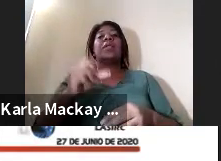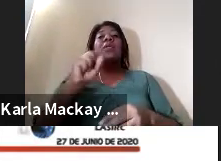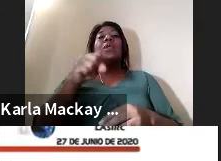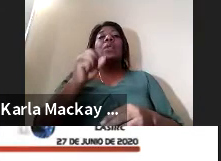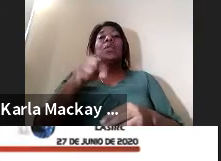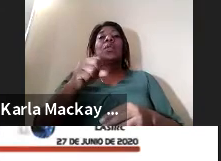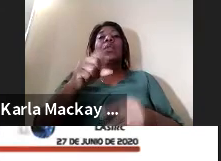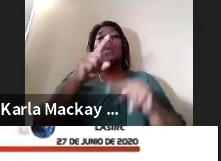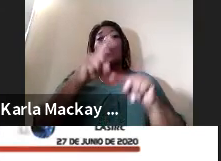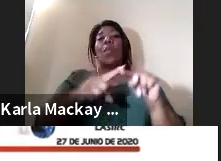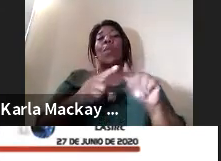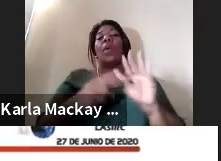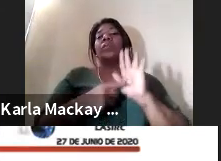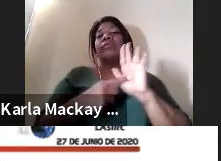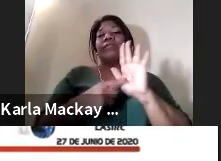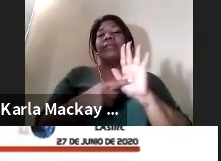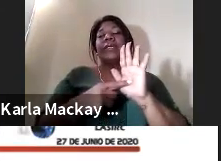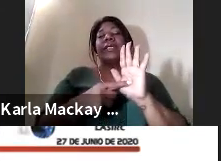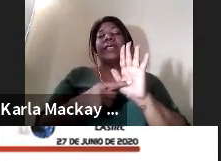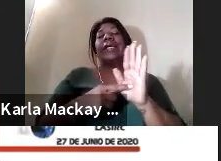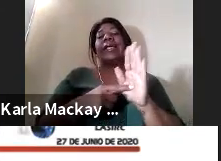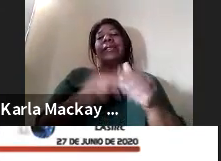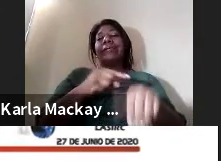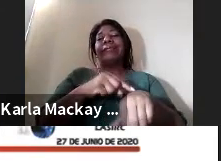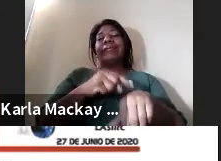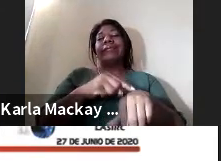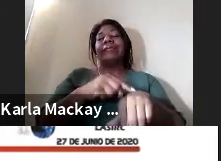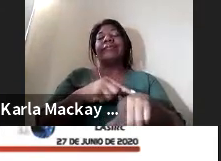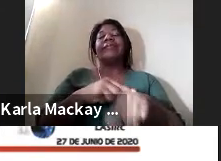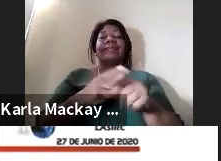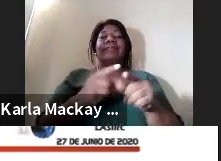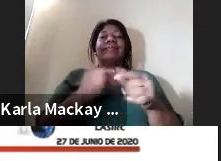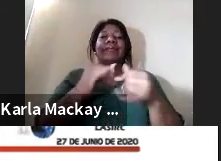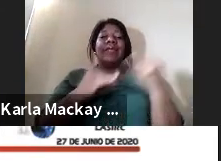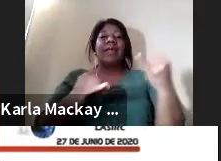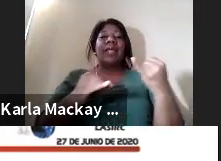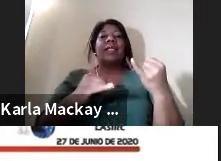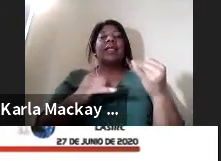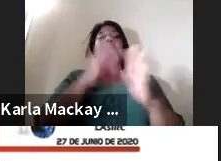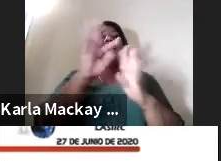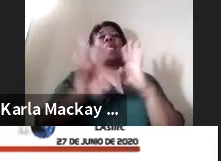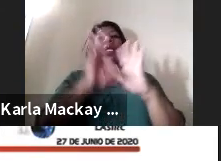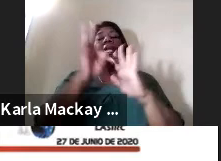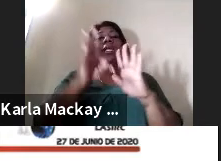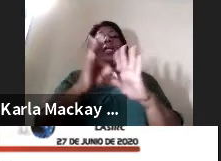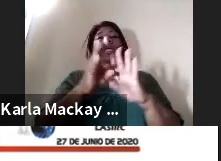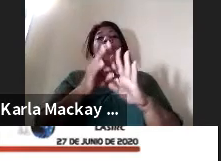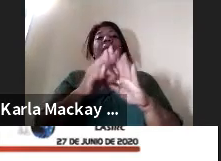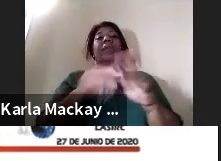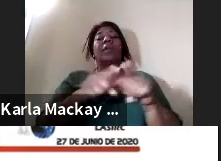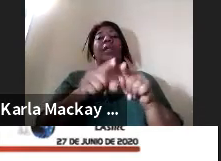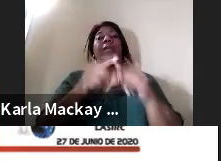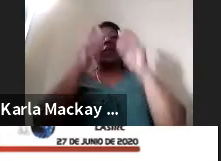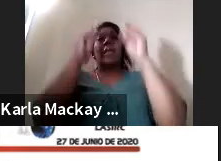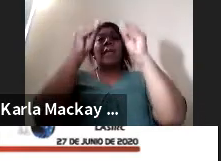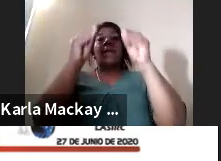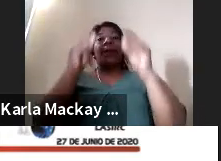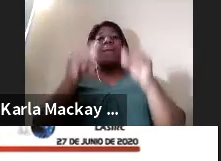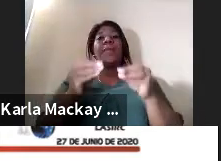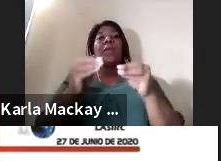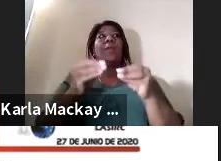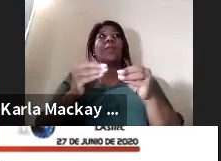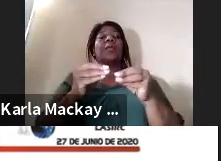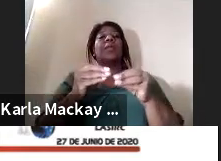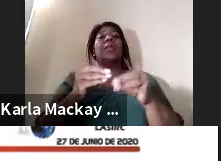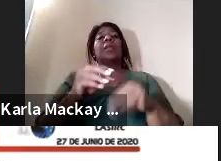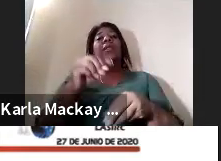a alcanzar pero también podemos hablar de investigadores ya con experiencia y profesores como el caso de Ambiori Batista